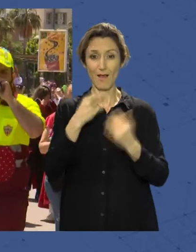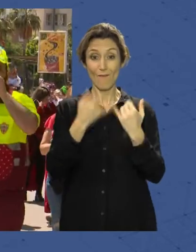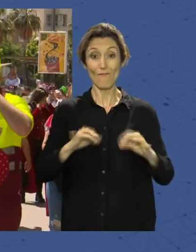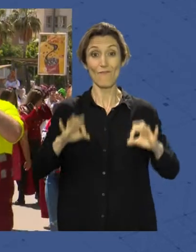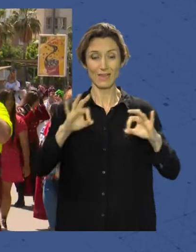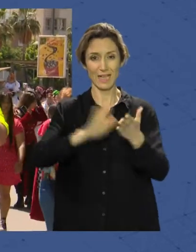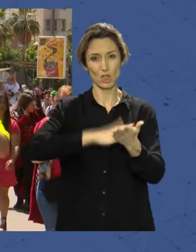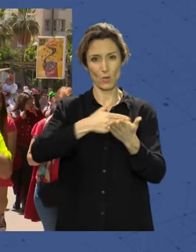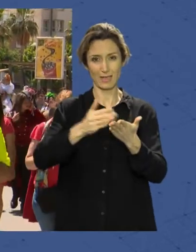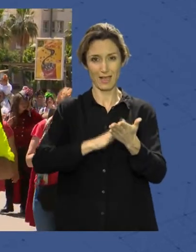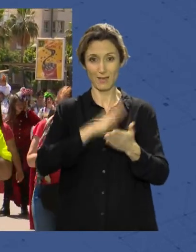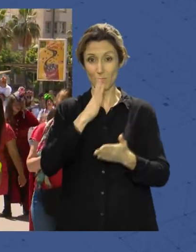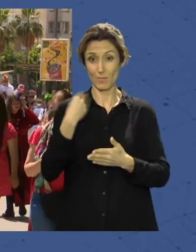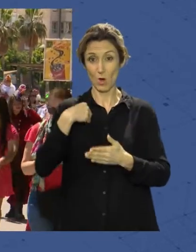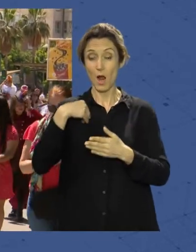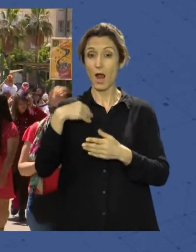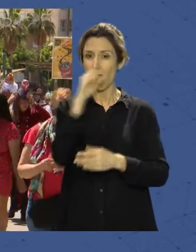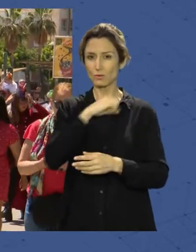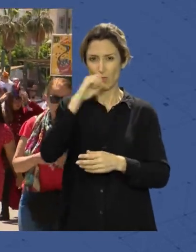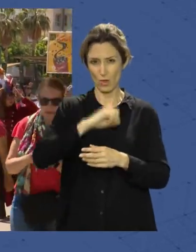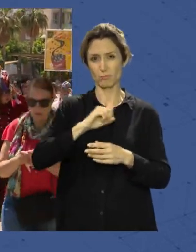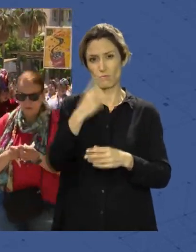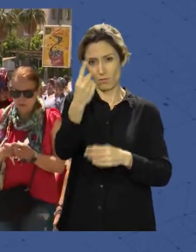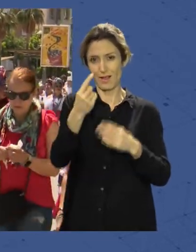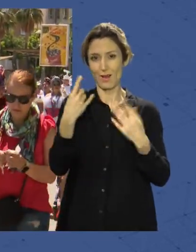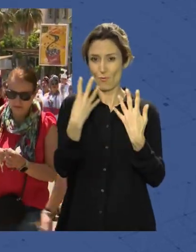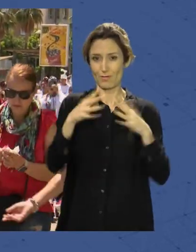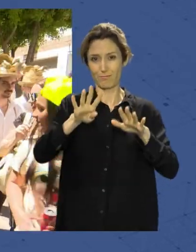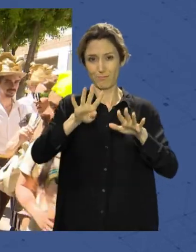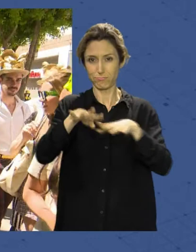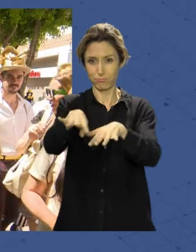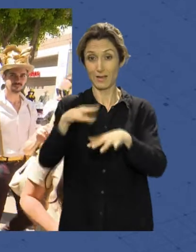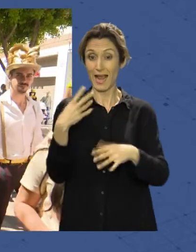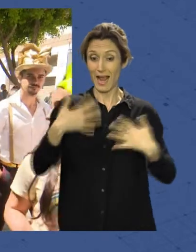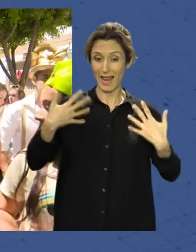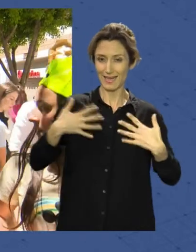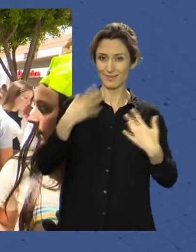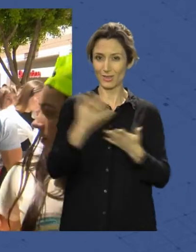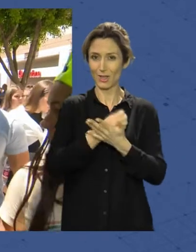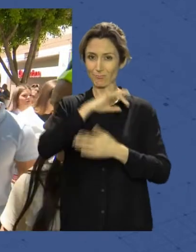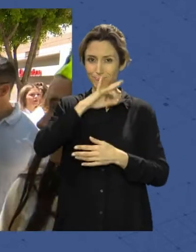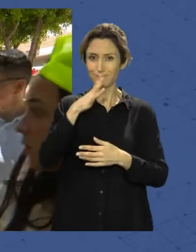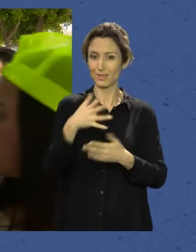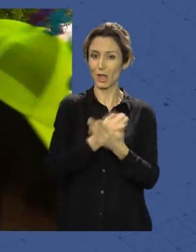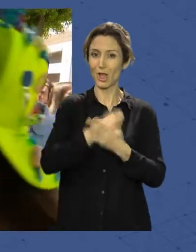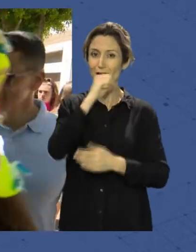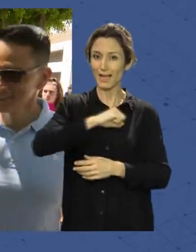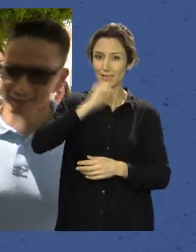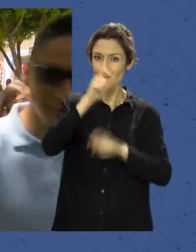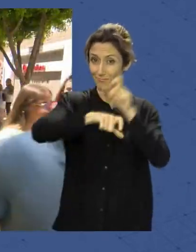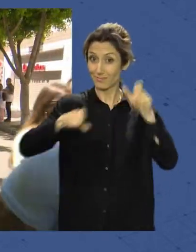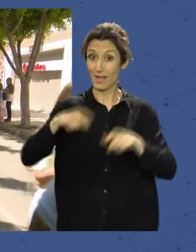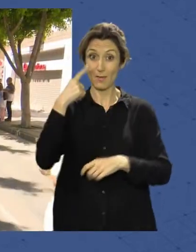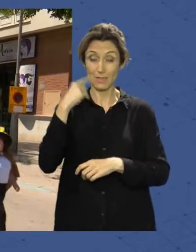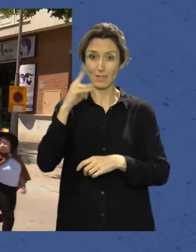sobrasada, con la actuación de algunas de las agrupaciones. La alegría y el colorido de las agrupaciones que han participado en el concurso, que han cantado a los almerienses, pasando